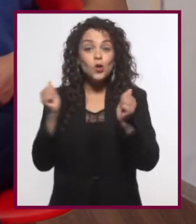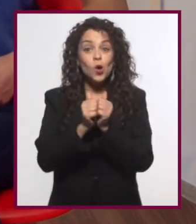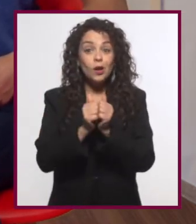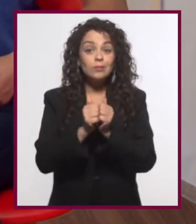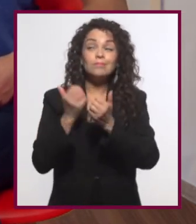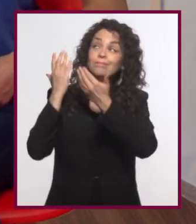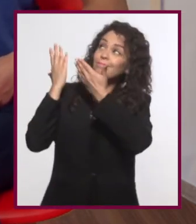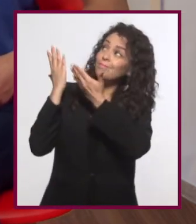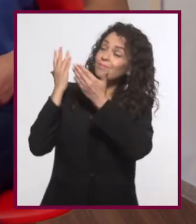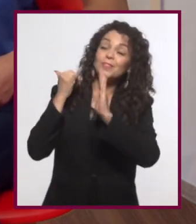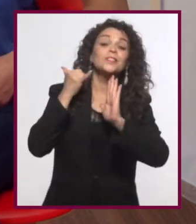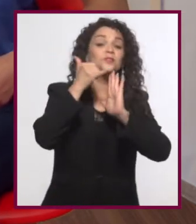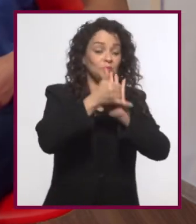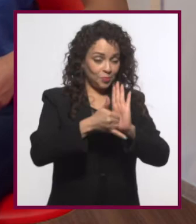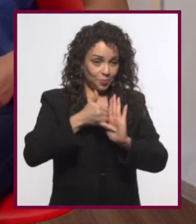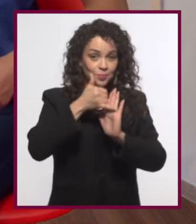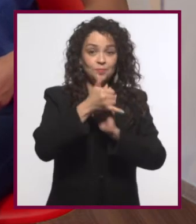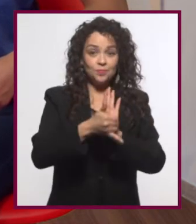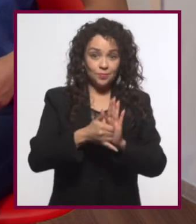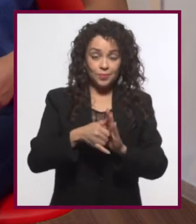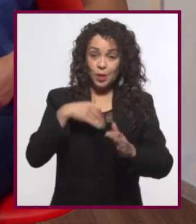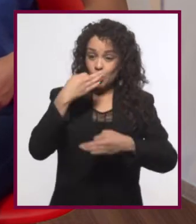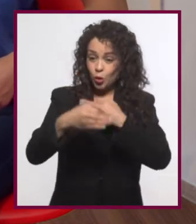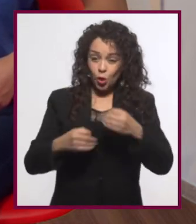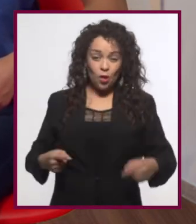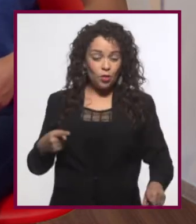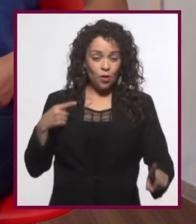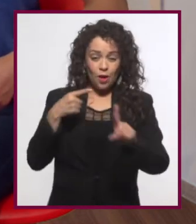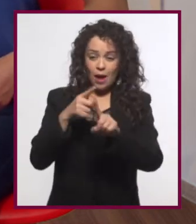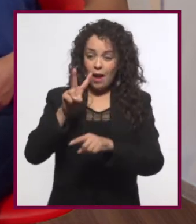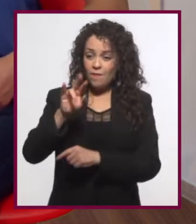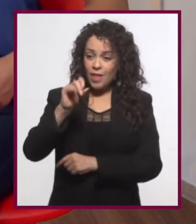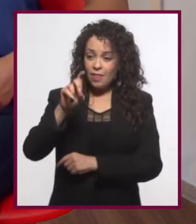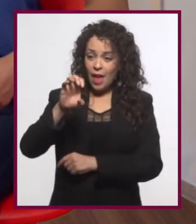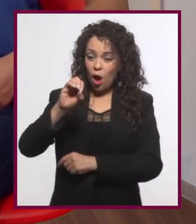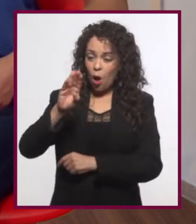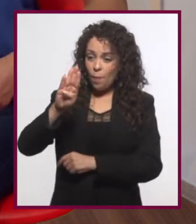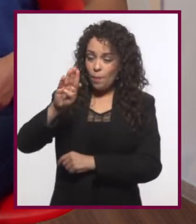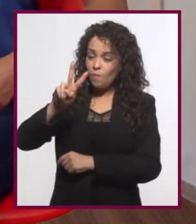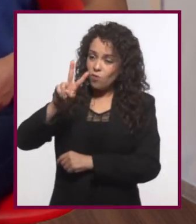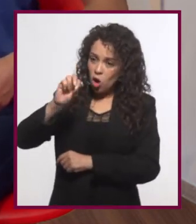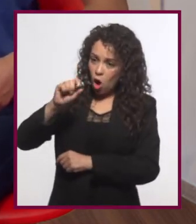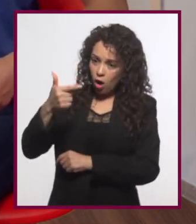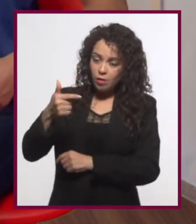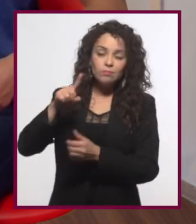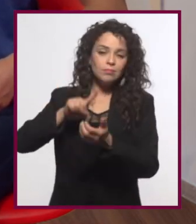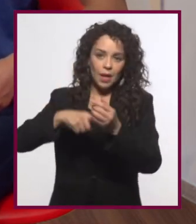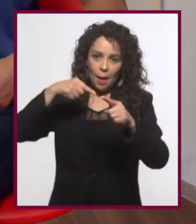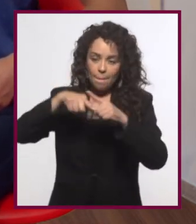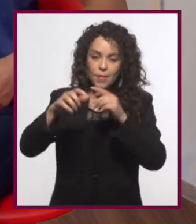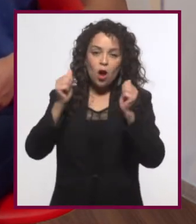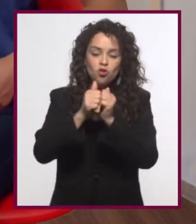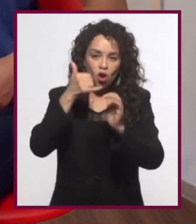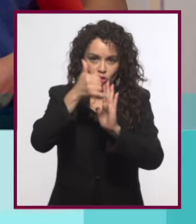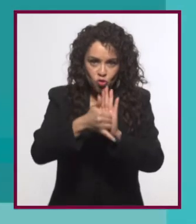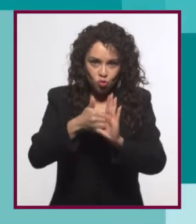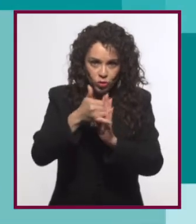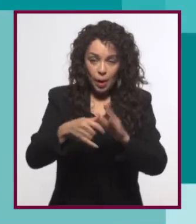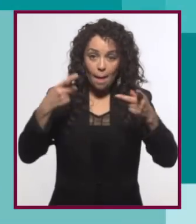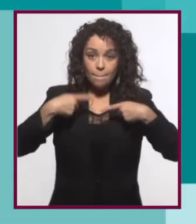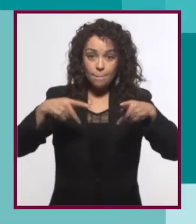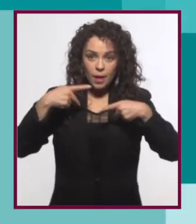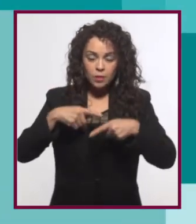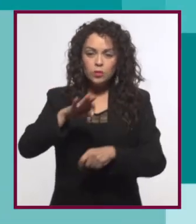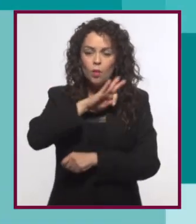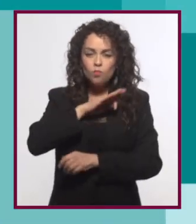Sí, gran parte o casi todo lo que es videoblog comenzó con YouTube, una red social que permite a los usuarios subir videos